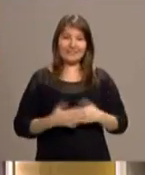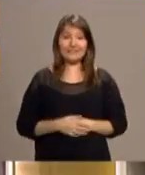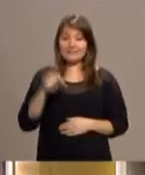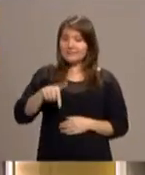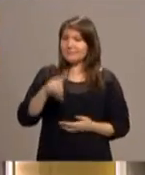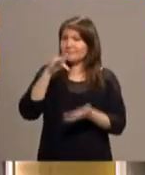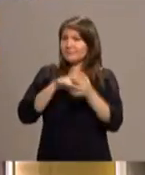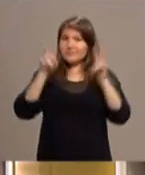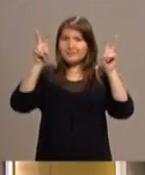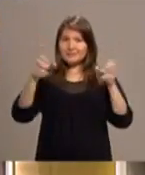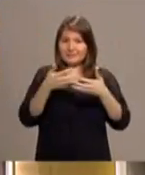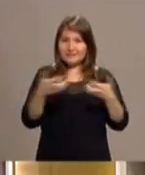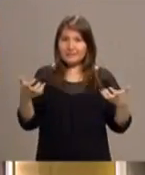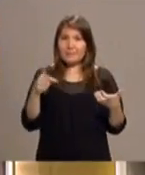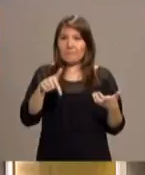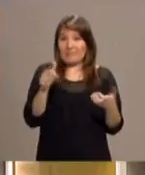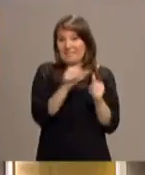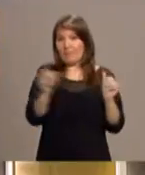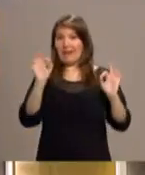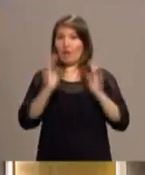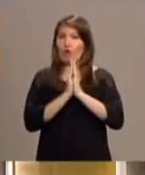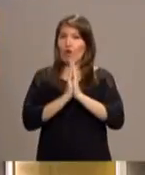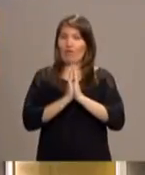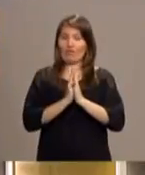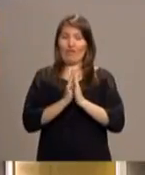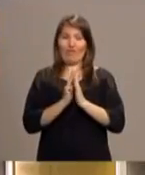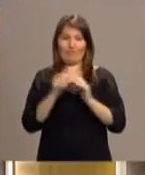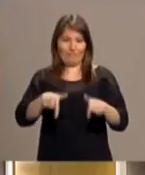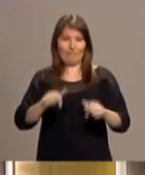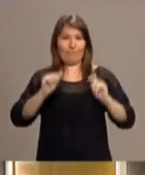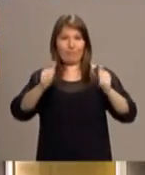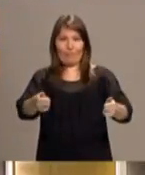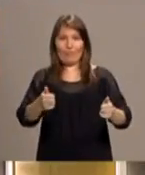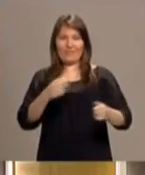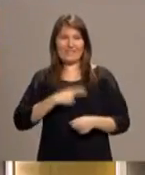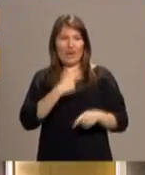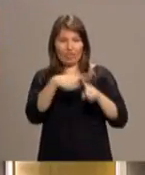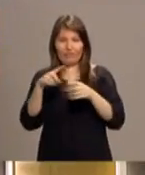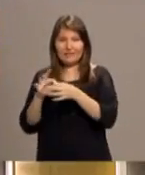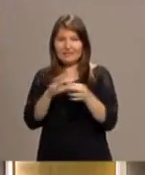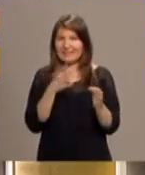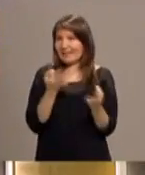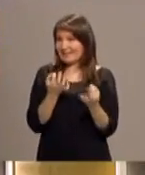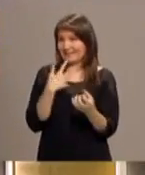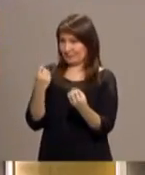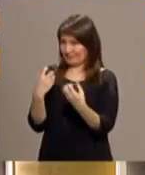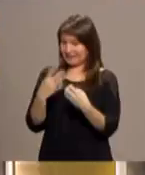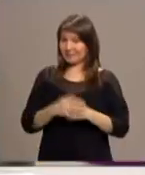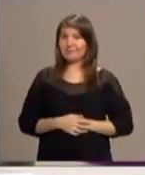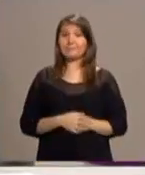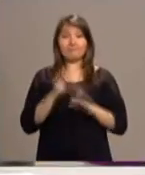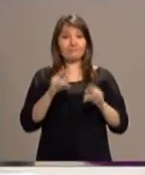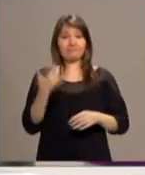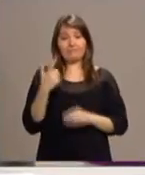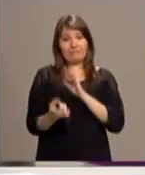significado de esta Semana de Oración que comenzamos hoy por la Unidad de los Cristianos. Sí, es una iniciativa que